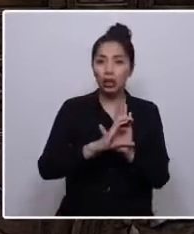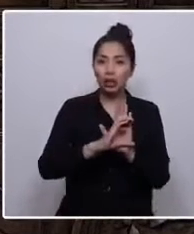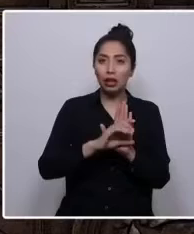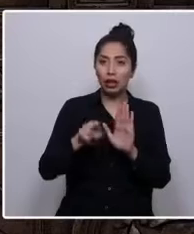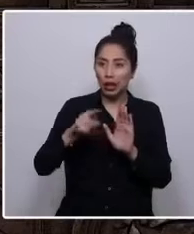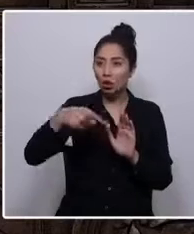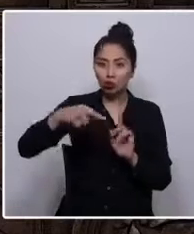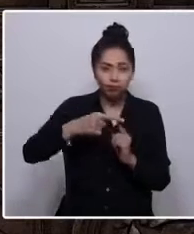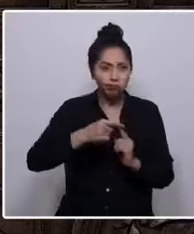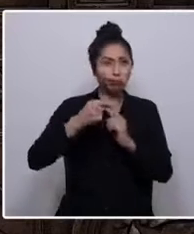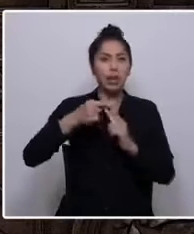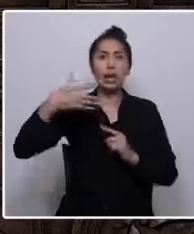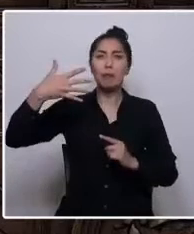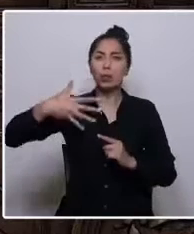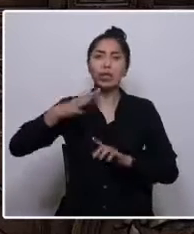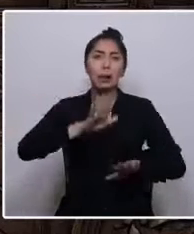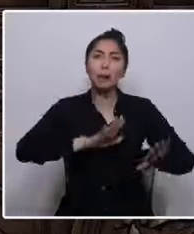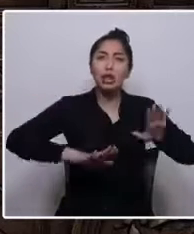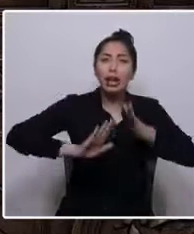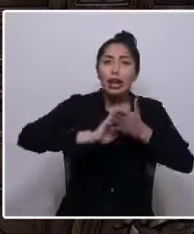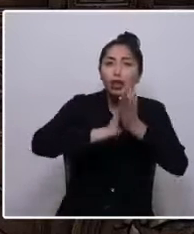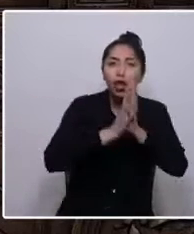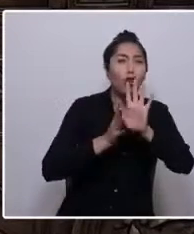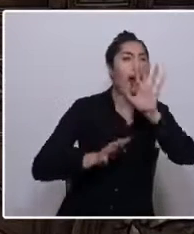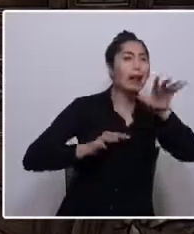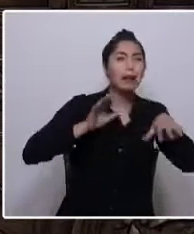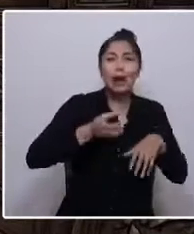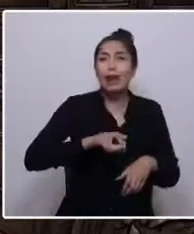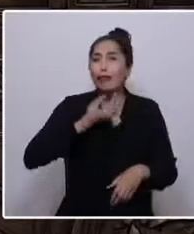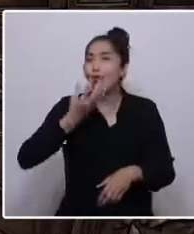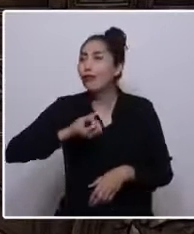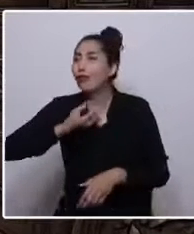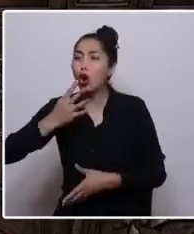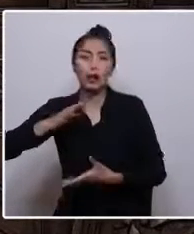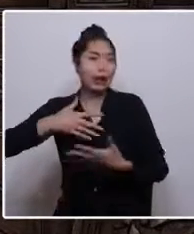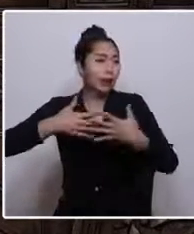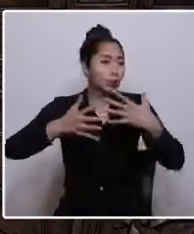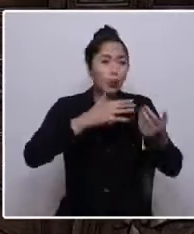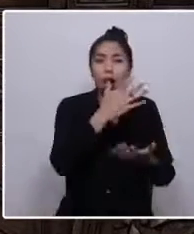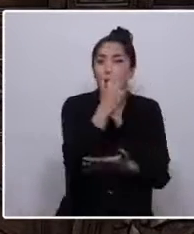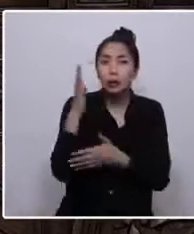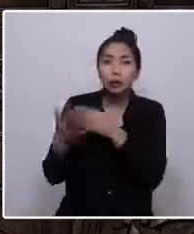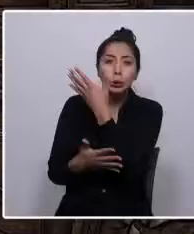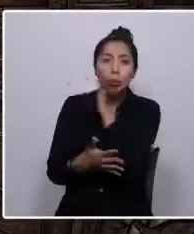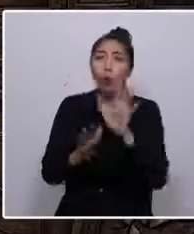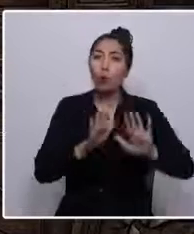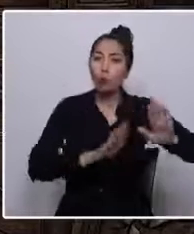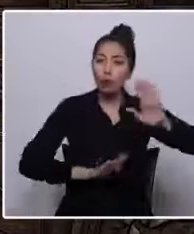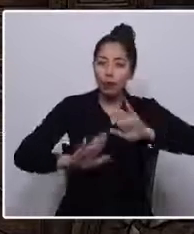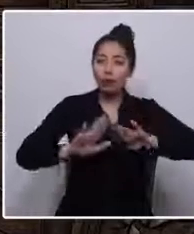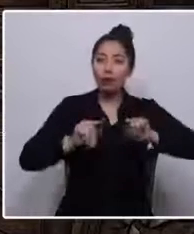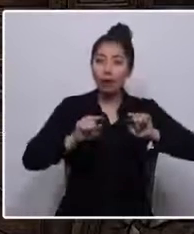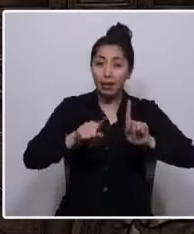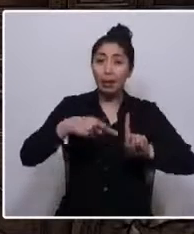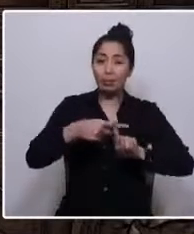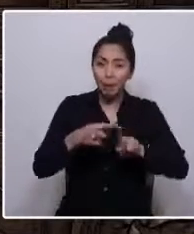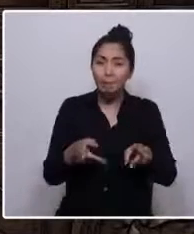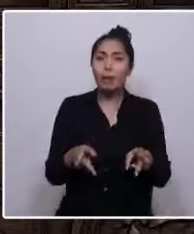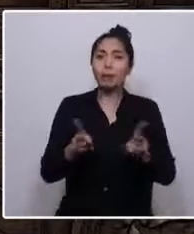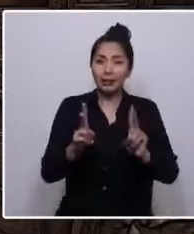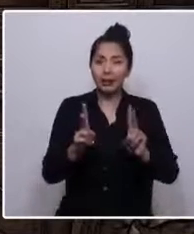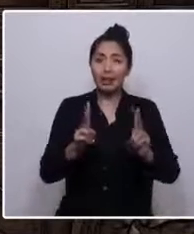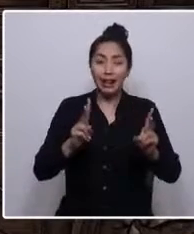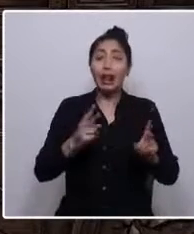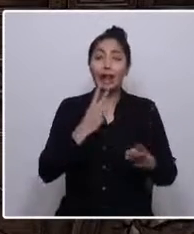proteger a todos los seres vivos para preservar la integridad de los ecosistemas y por ende permitir la subsistencia de la